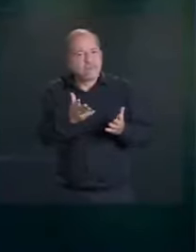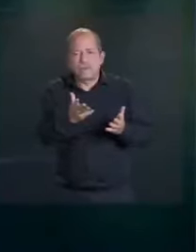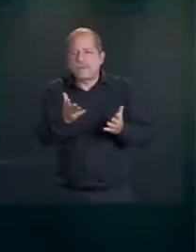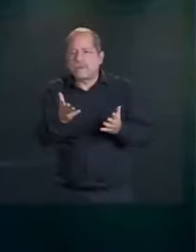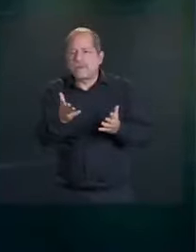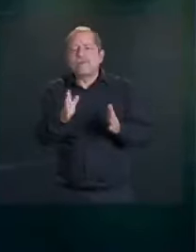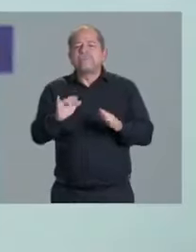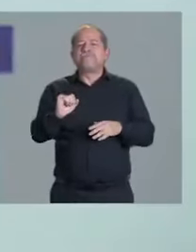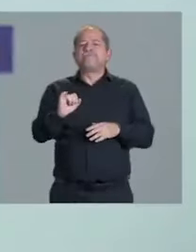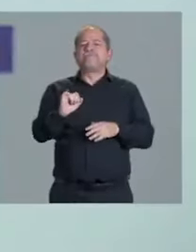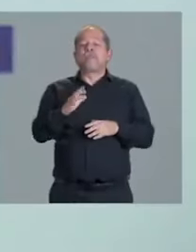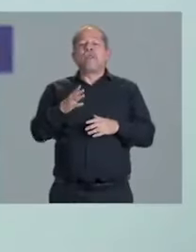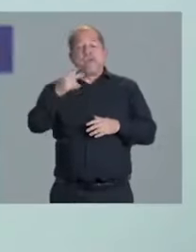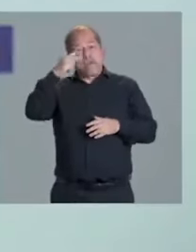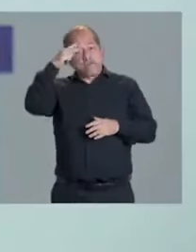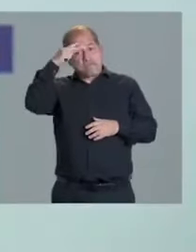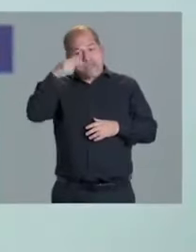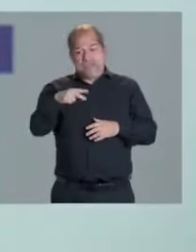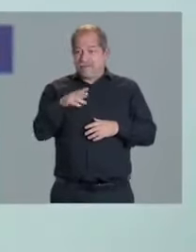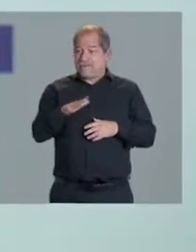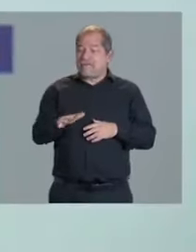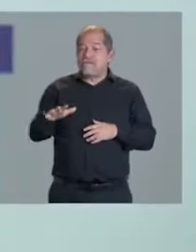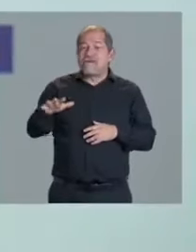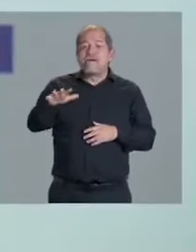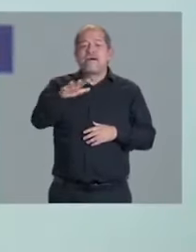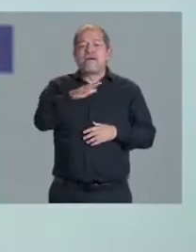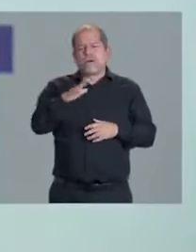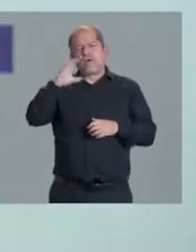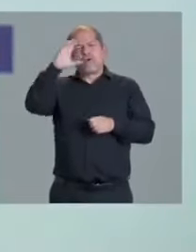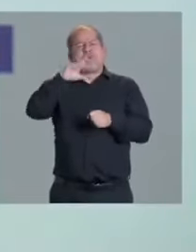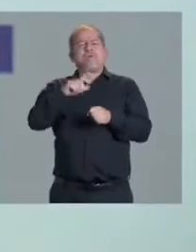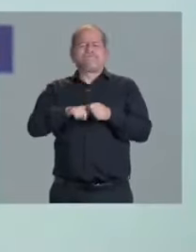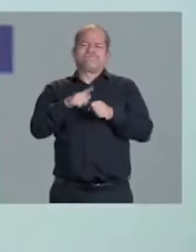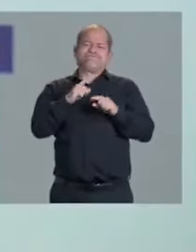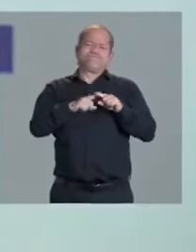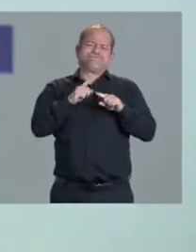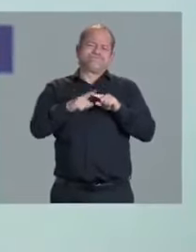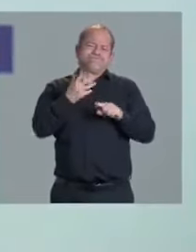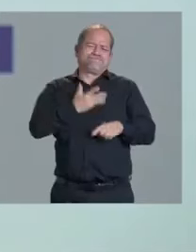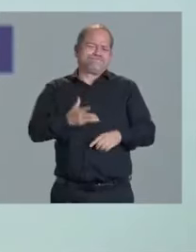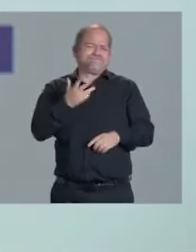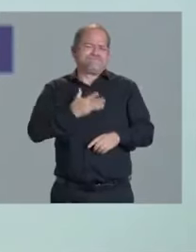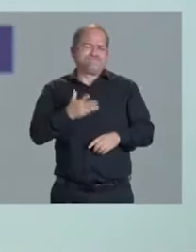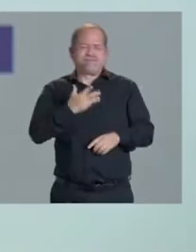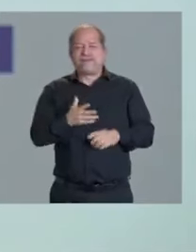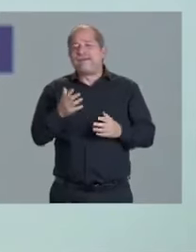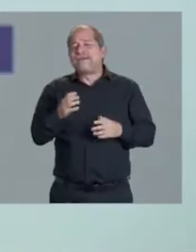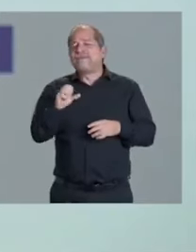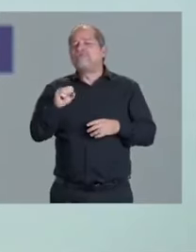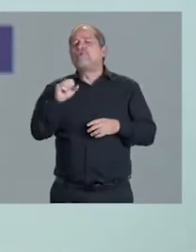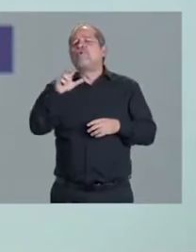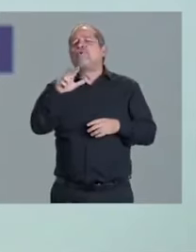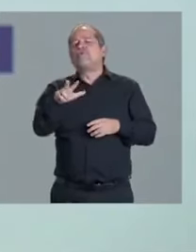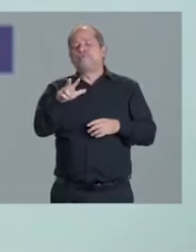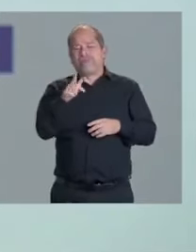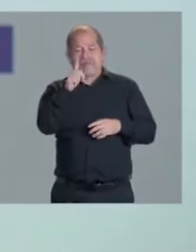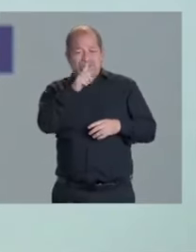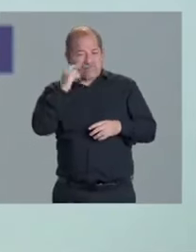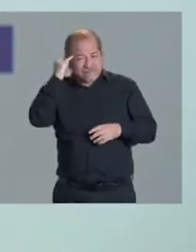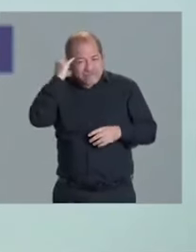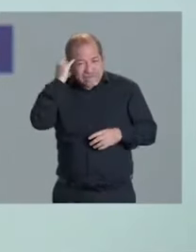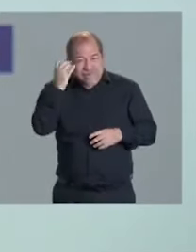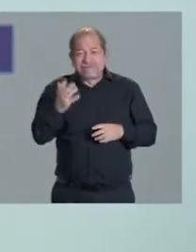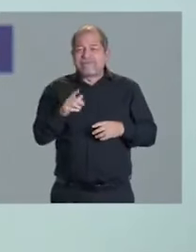México es un país multicultural. Hay 68 pueblos indígenas, 70 lenguas, con